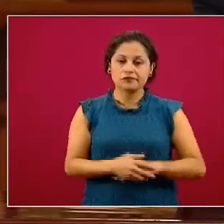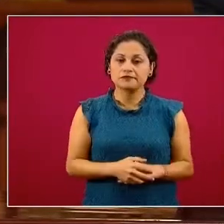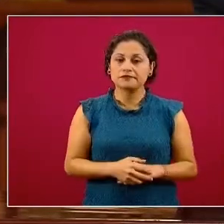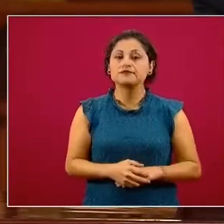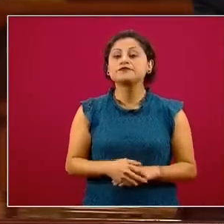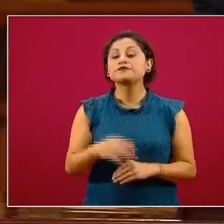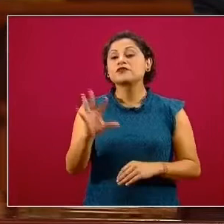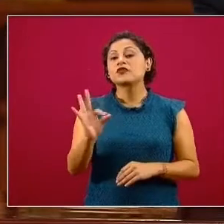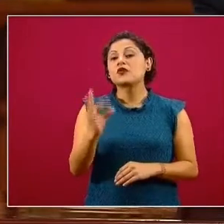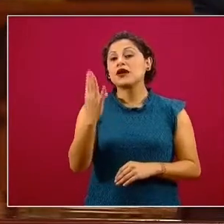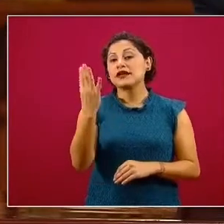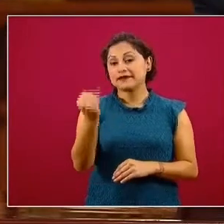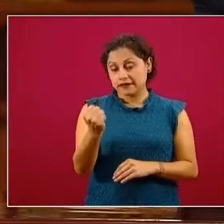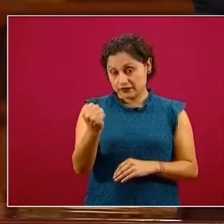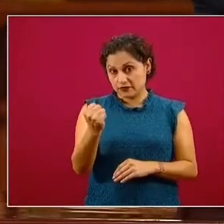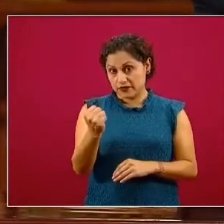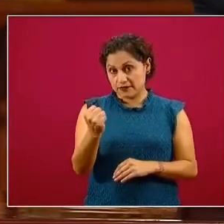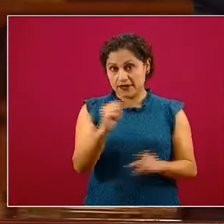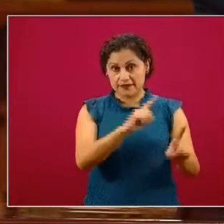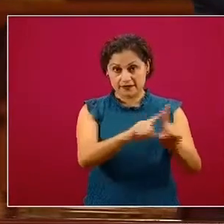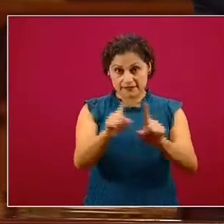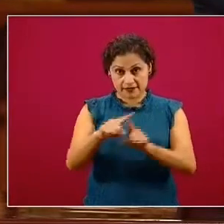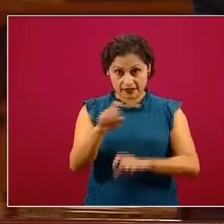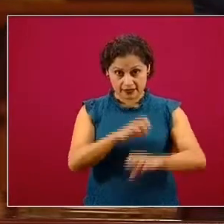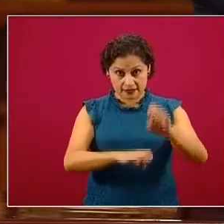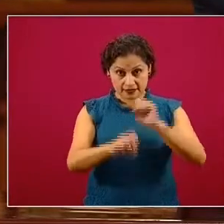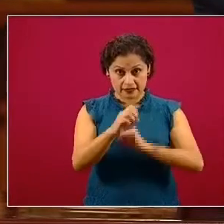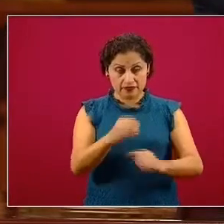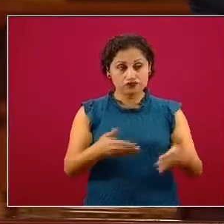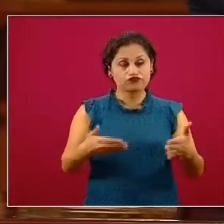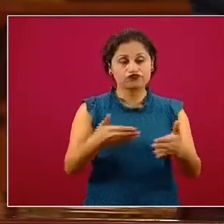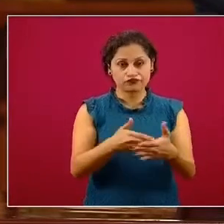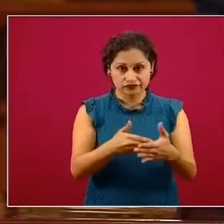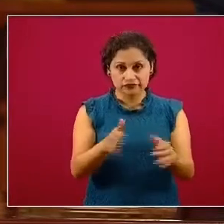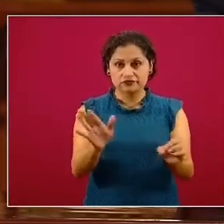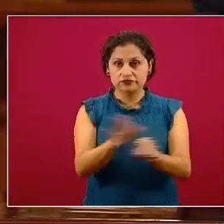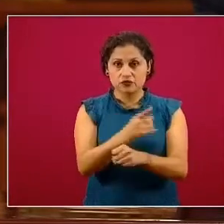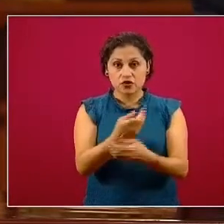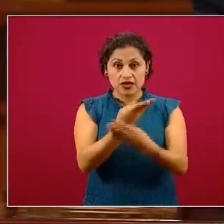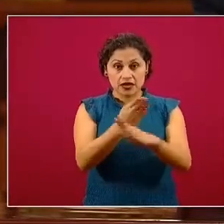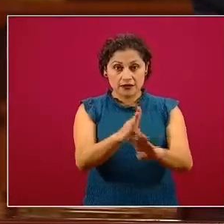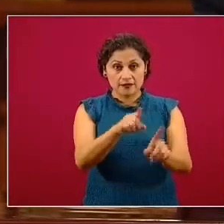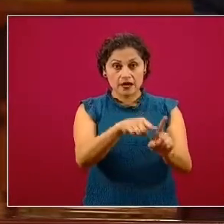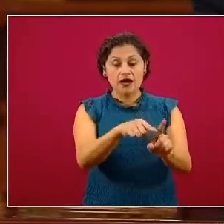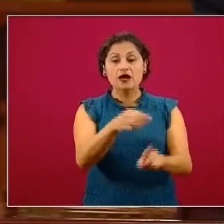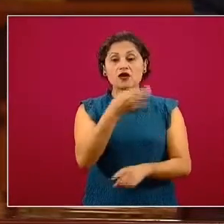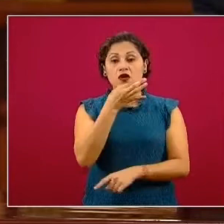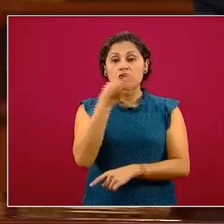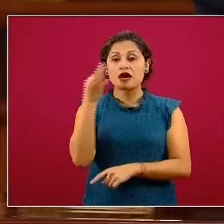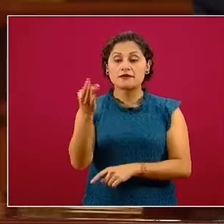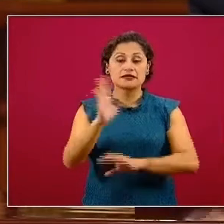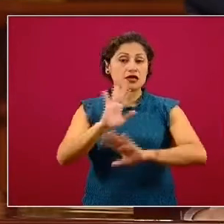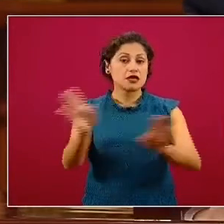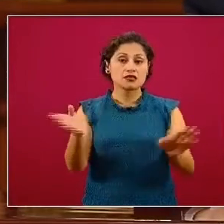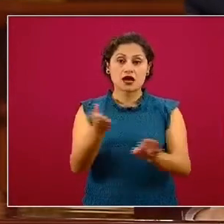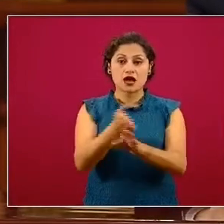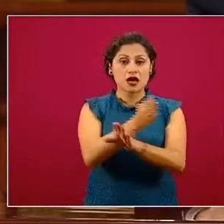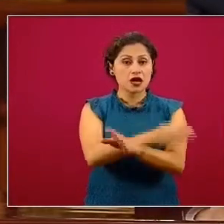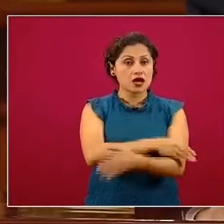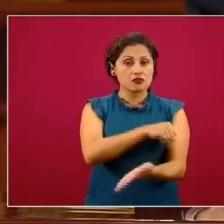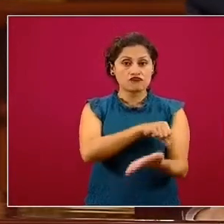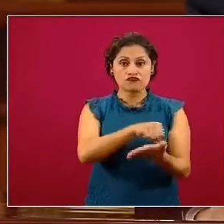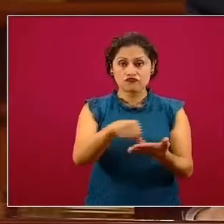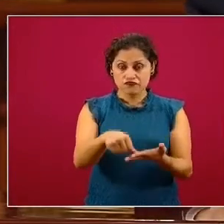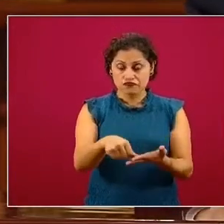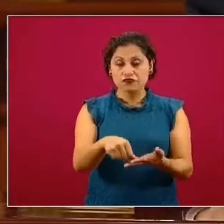cuentas, el 20% es porque la institución financiera las reportó como canceladas ya, otro